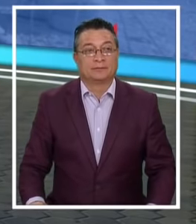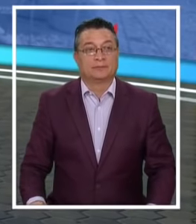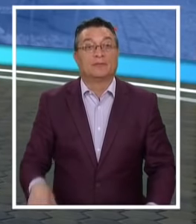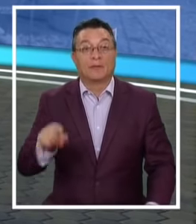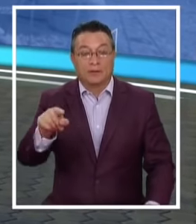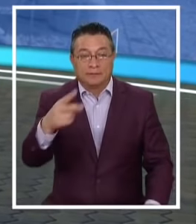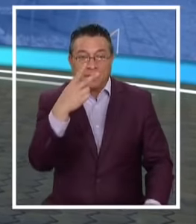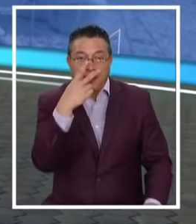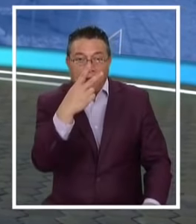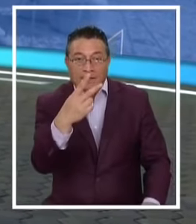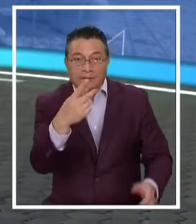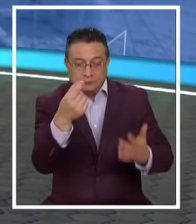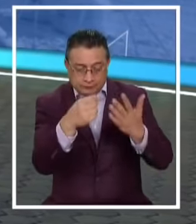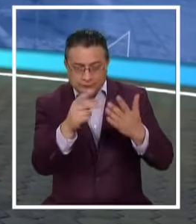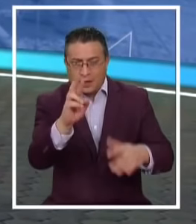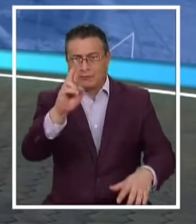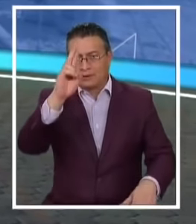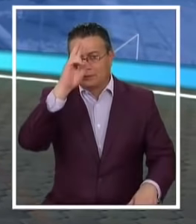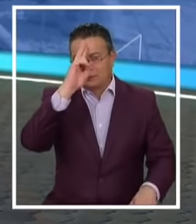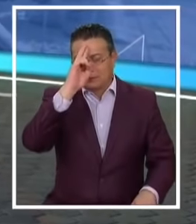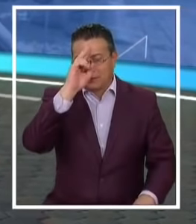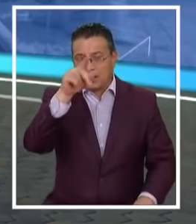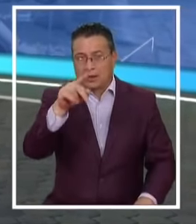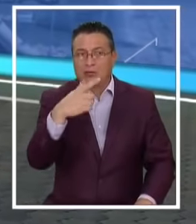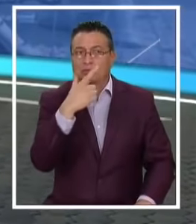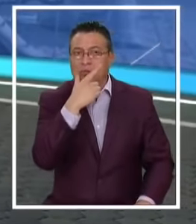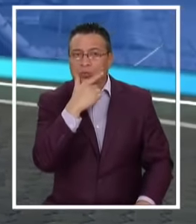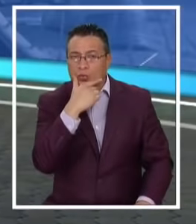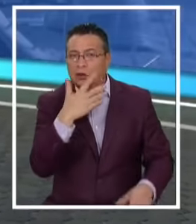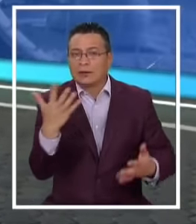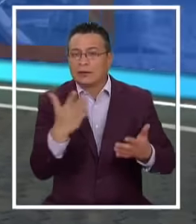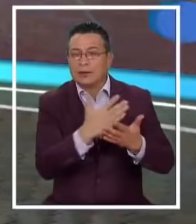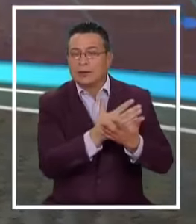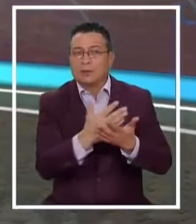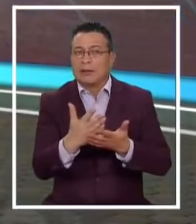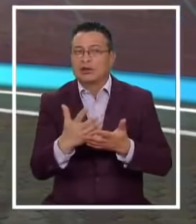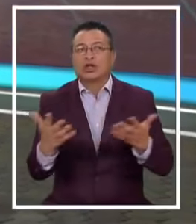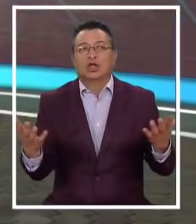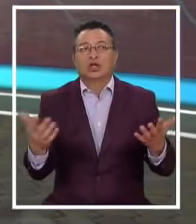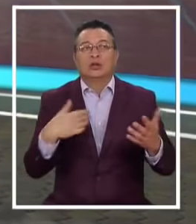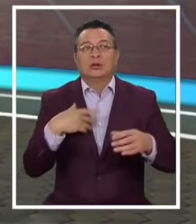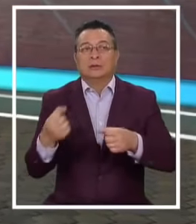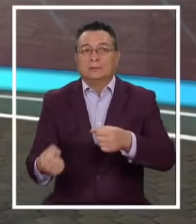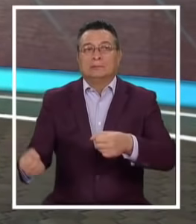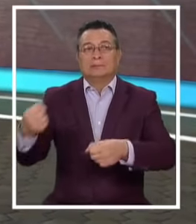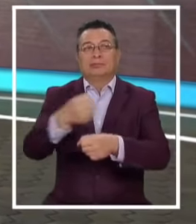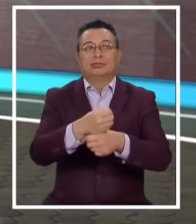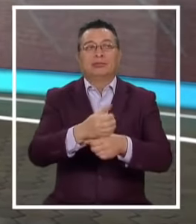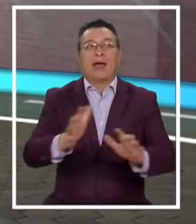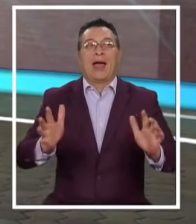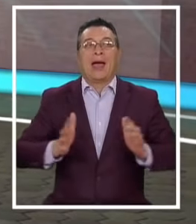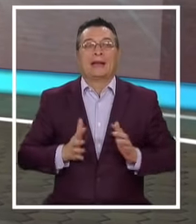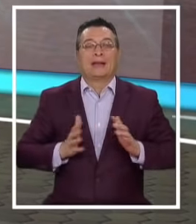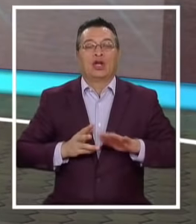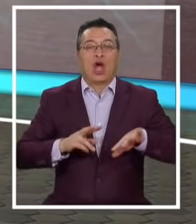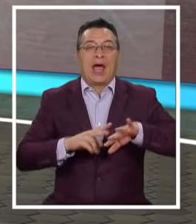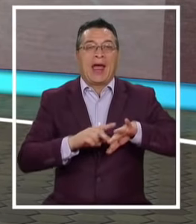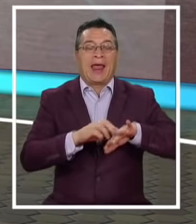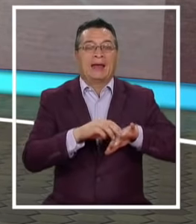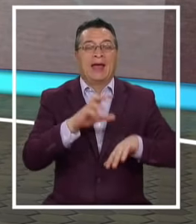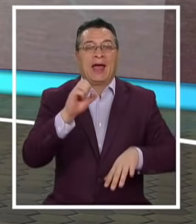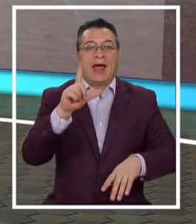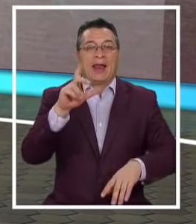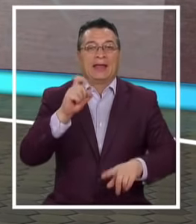Yo no te invito A revisar esto Que es raro Supuesta Sigue las dudas Del desenlace De la historia De la supuesta Suplantación Del arquero de Calera